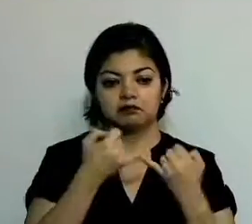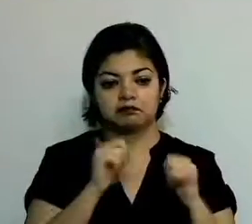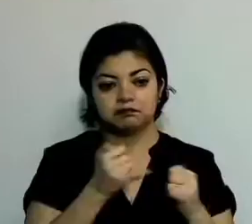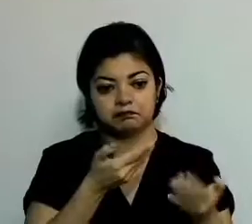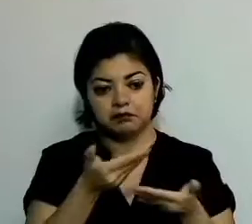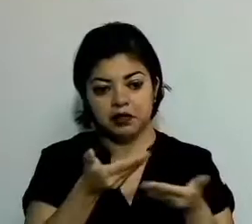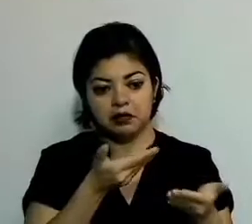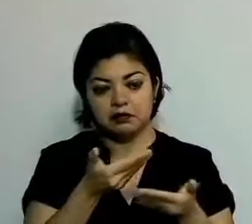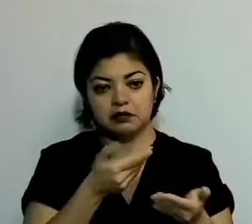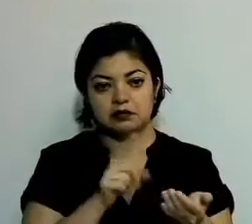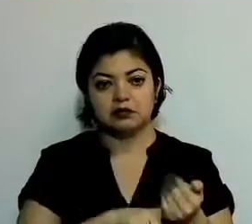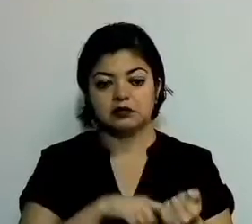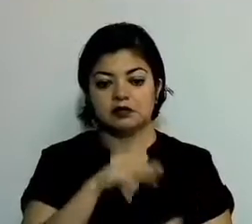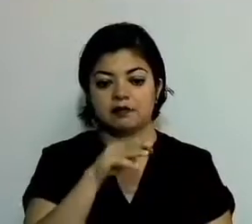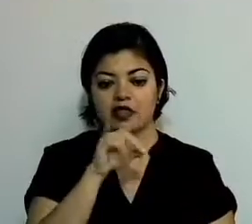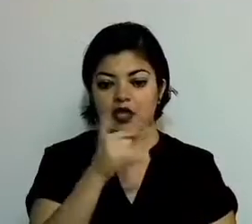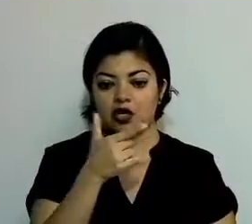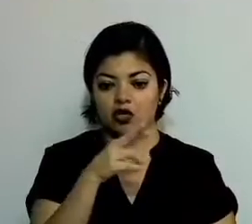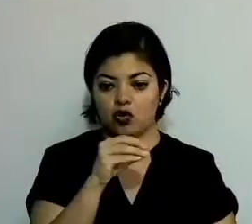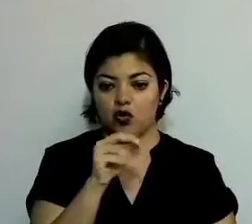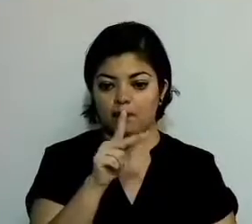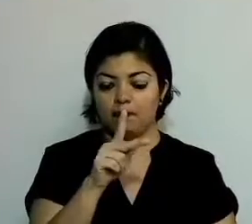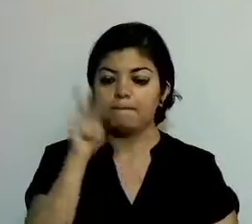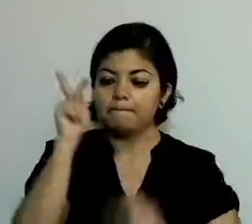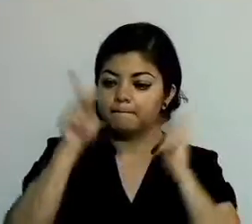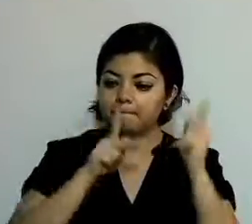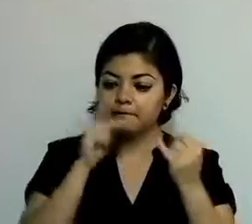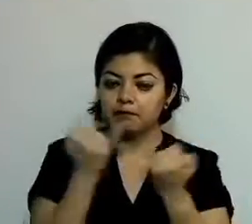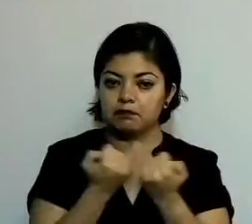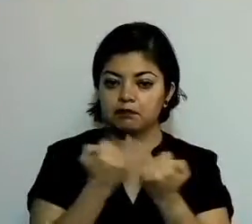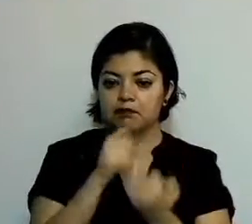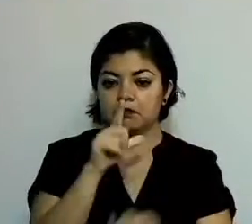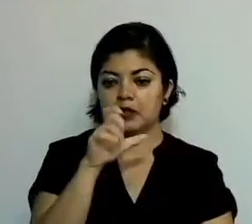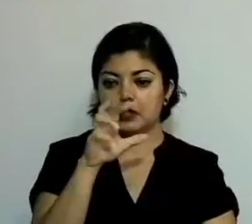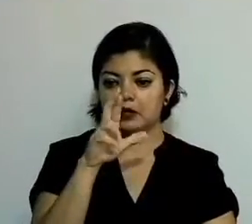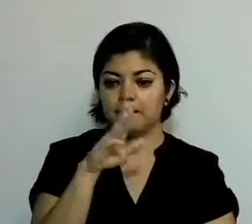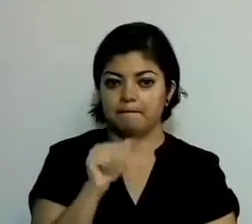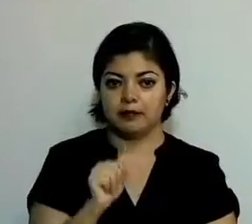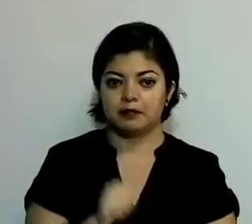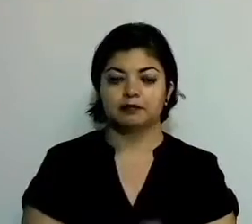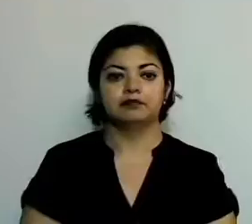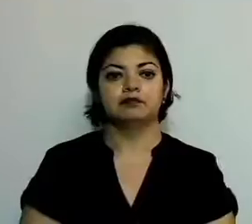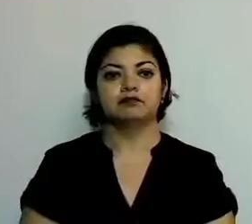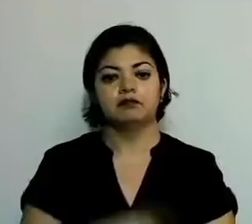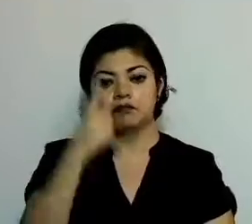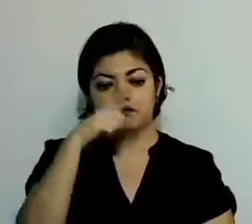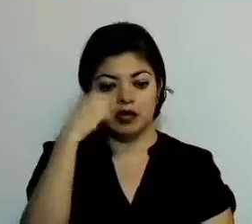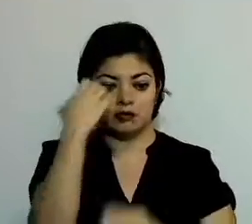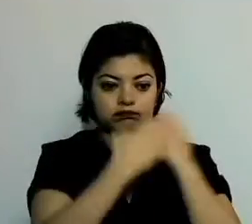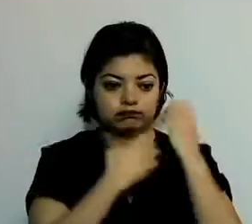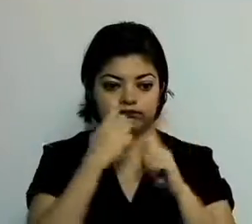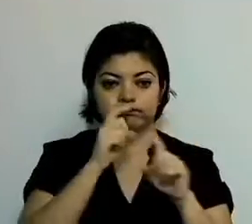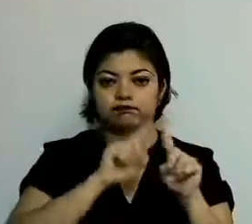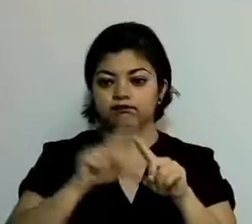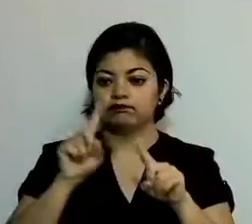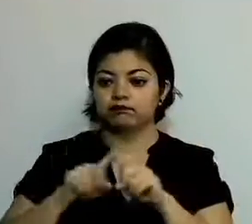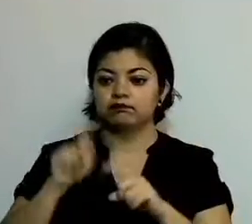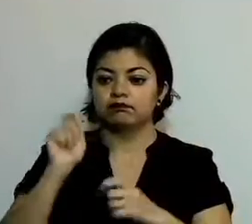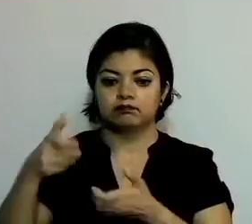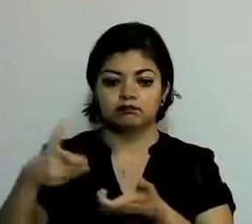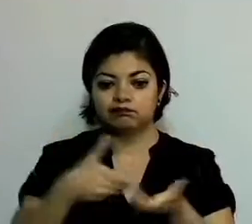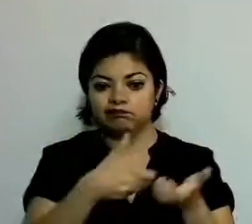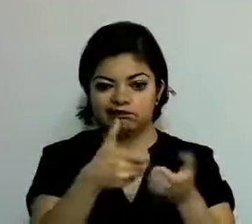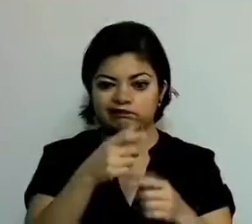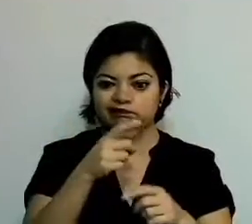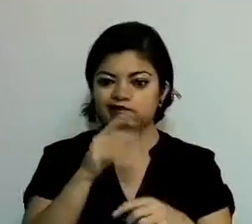Media Group, visitas al Parque Industrial Lerma para revisar las vialidades en mal estado,